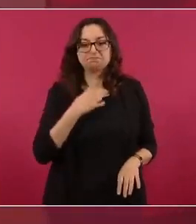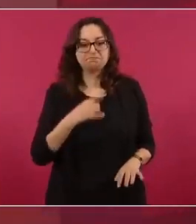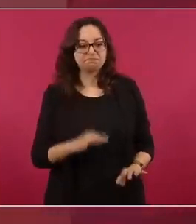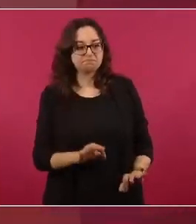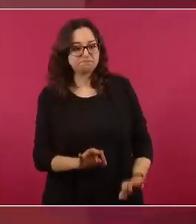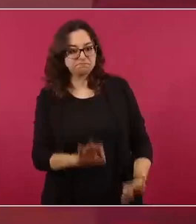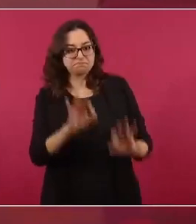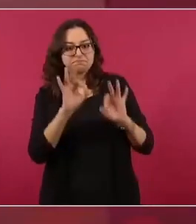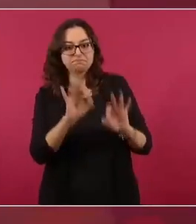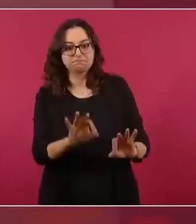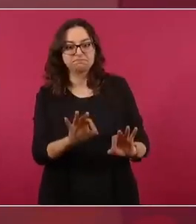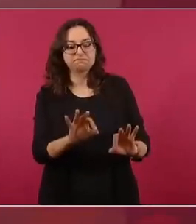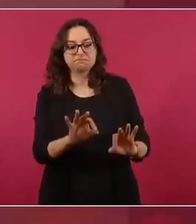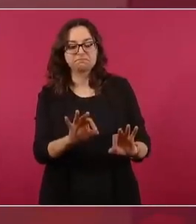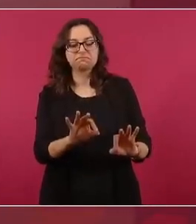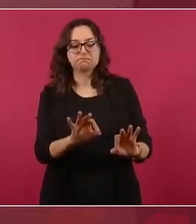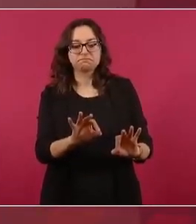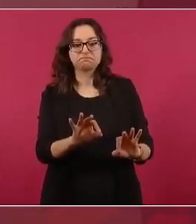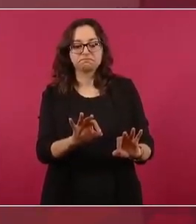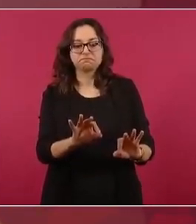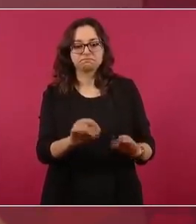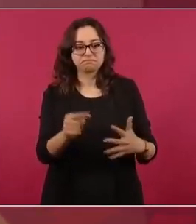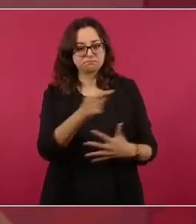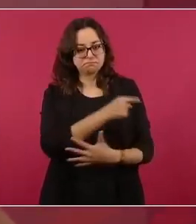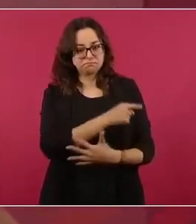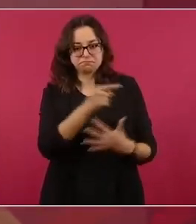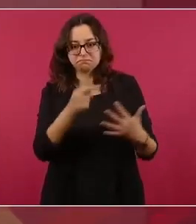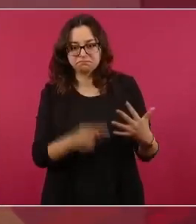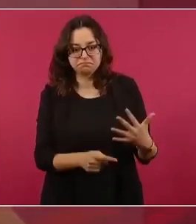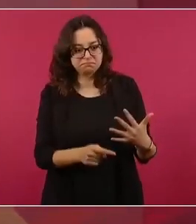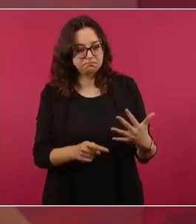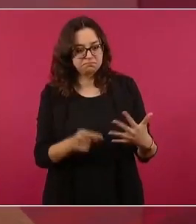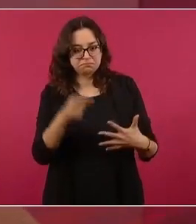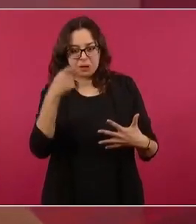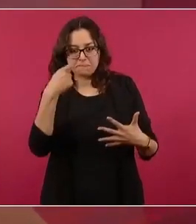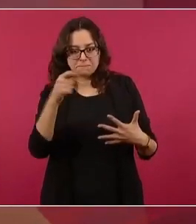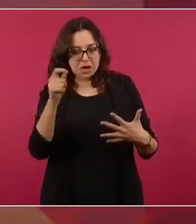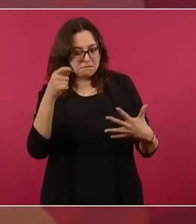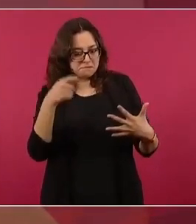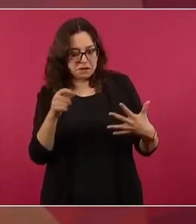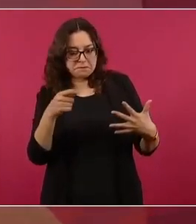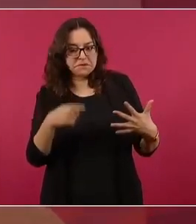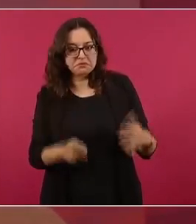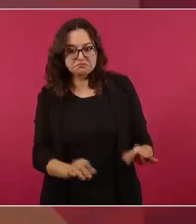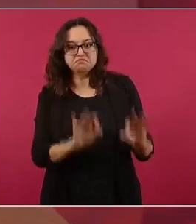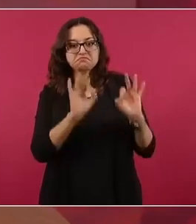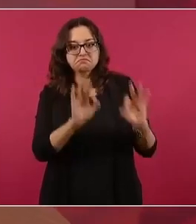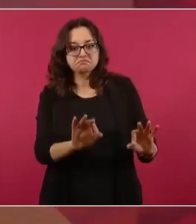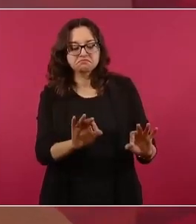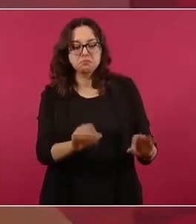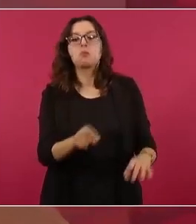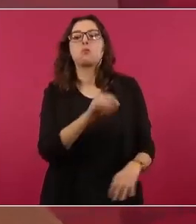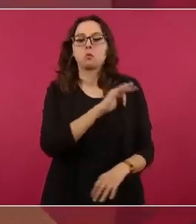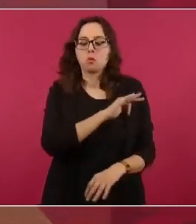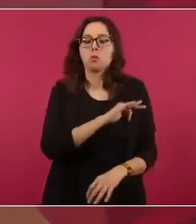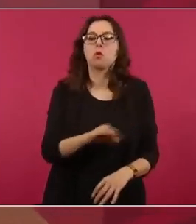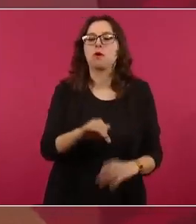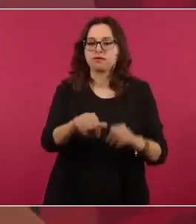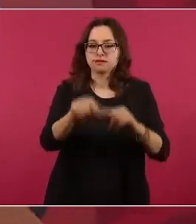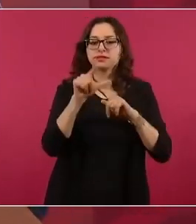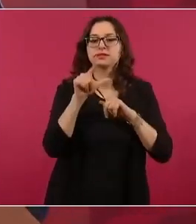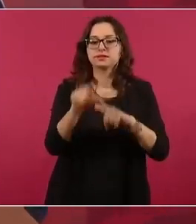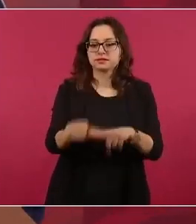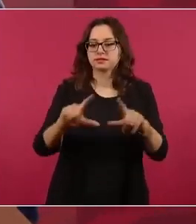reúnen las compañeras, condiciones para darle continuidad